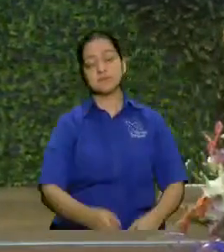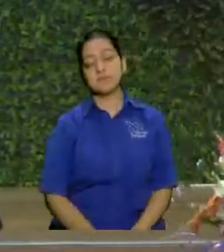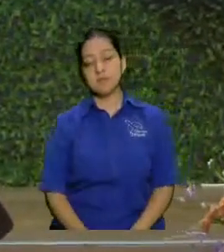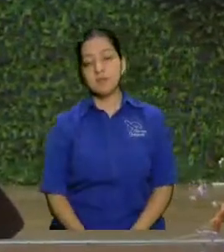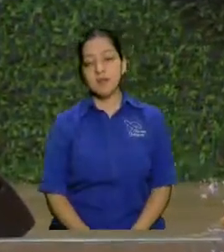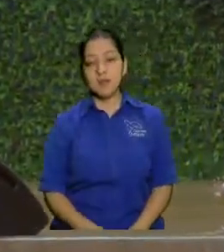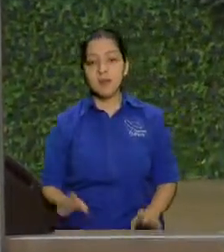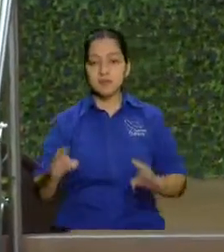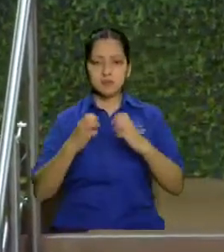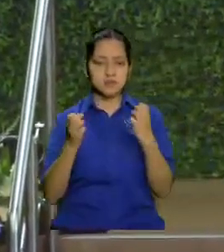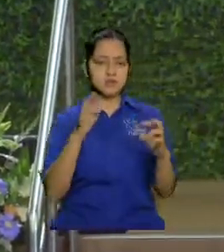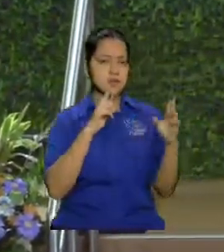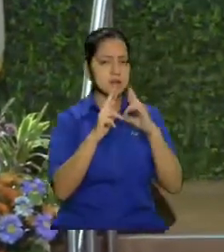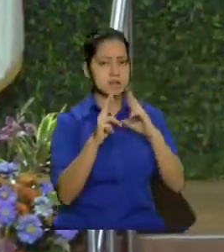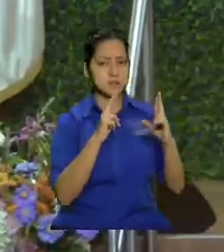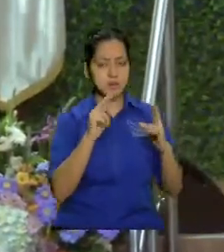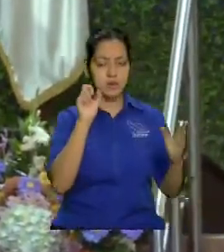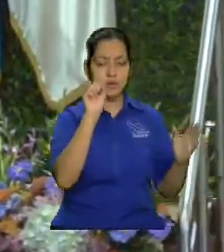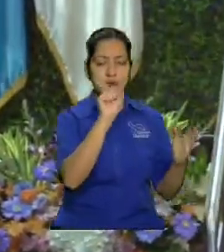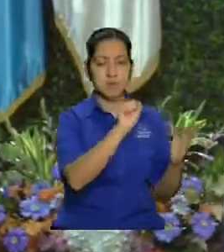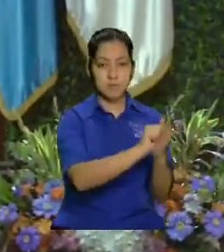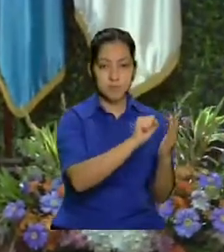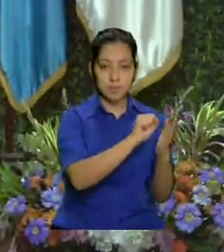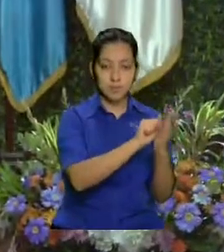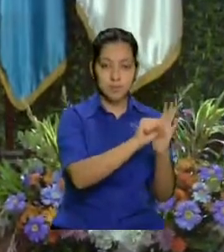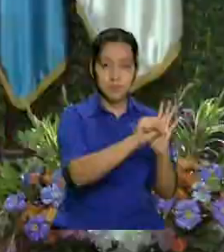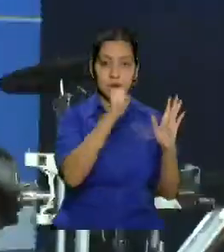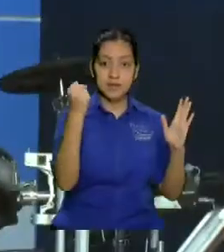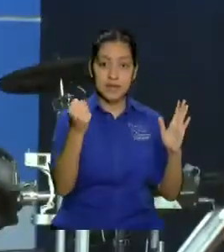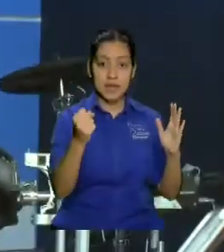entonces lo relacionó con una puerta y ungió la piedra